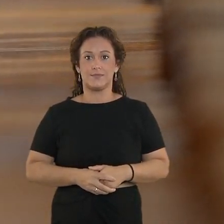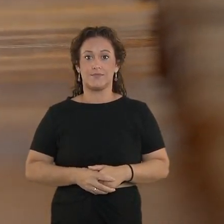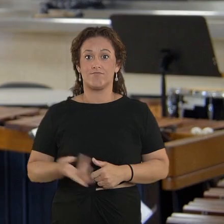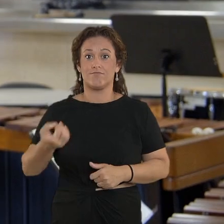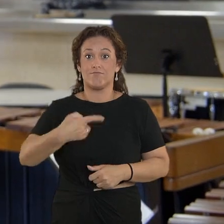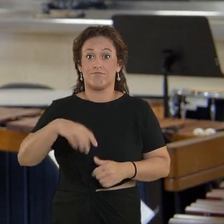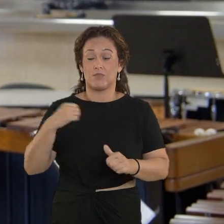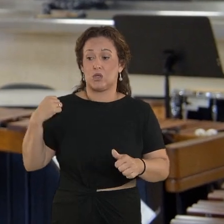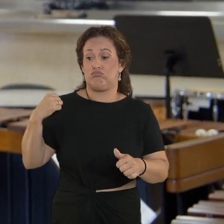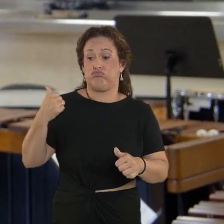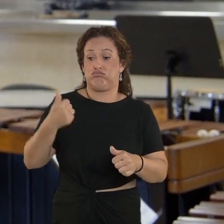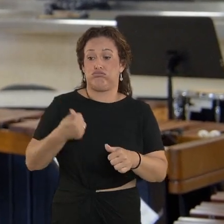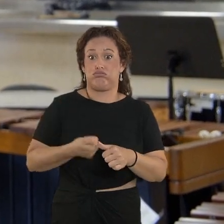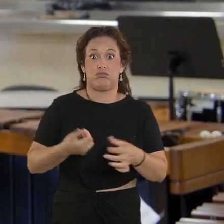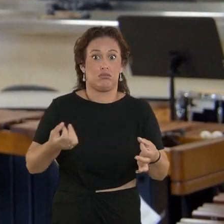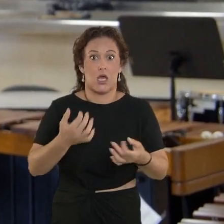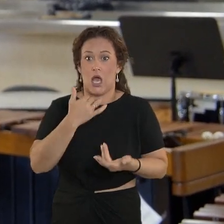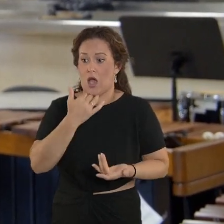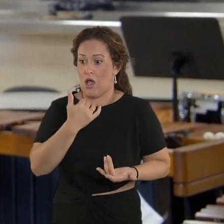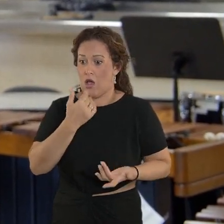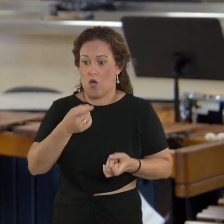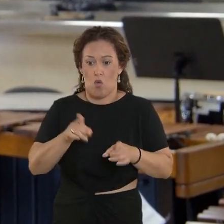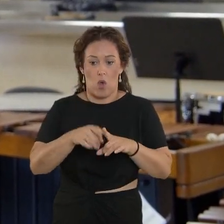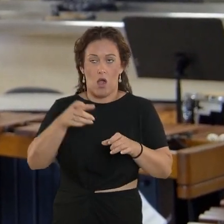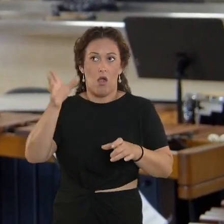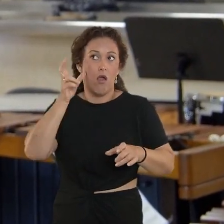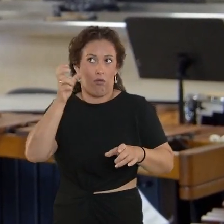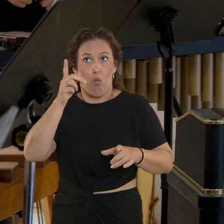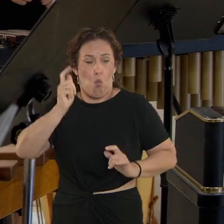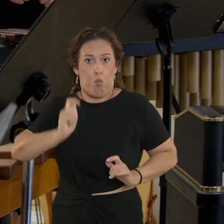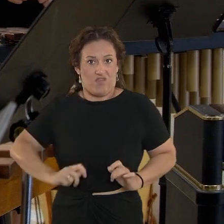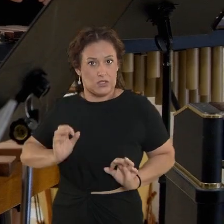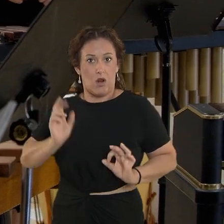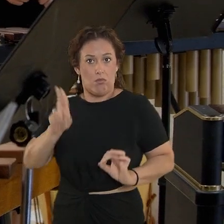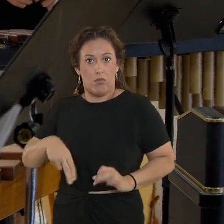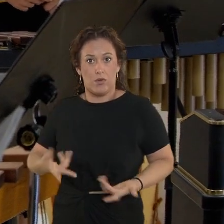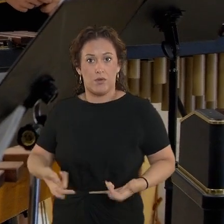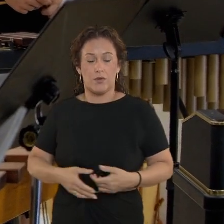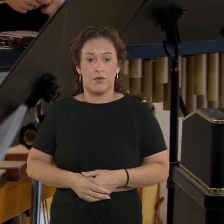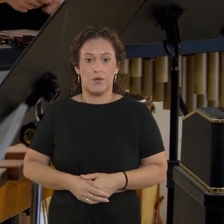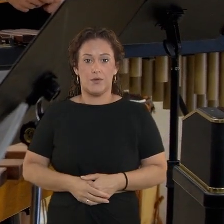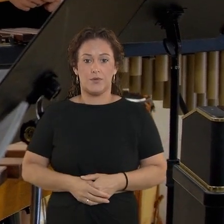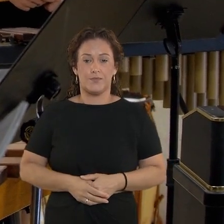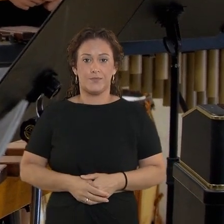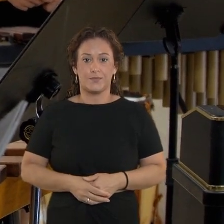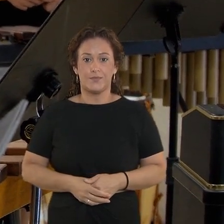Lo que llevamos ahí es algo que suena a profesional. Música